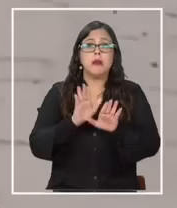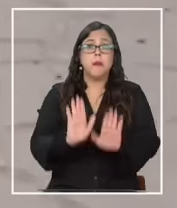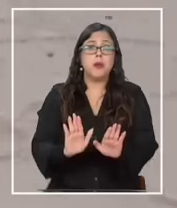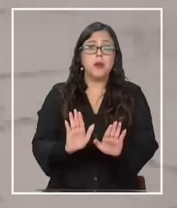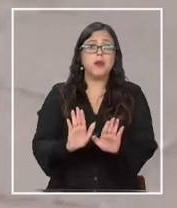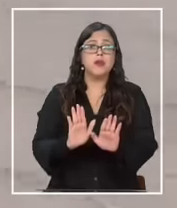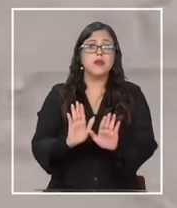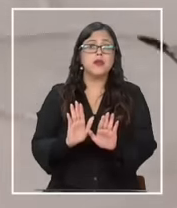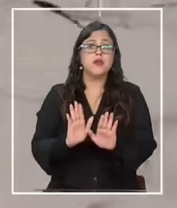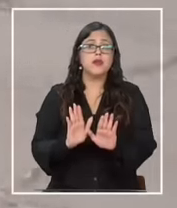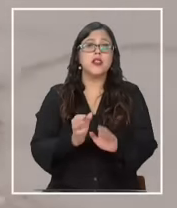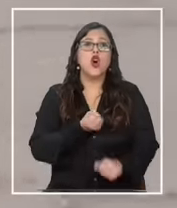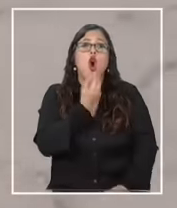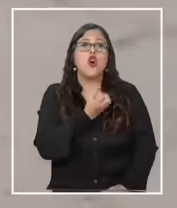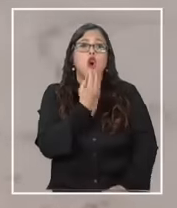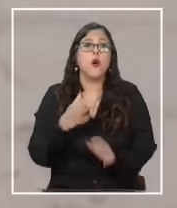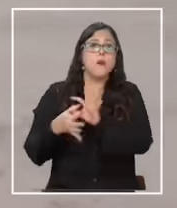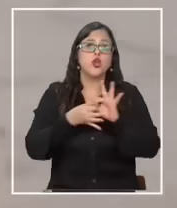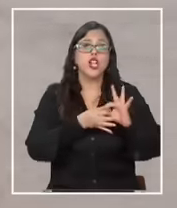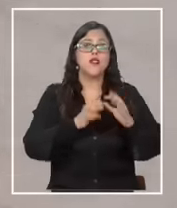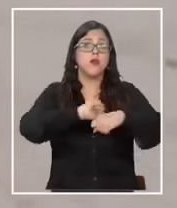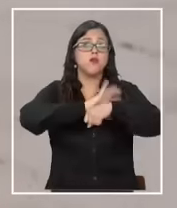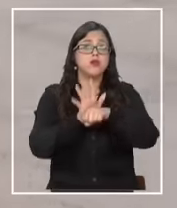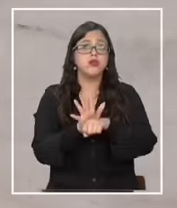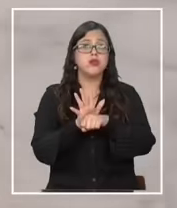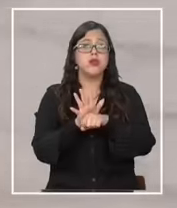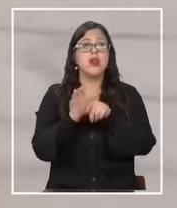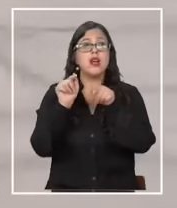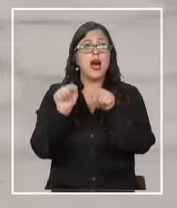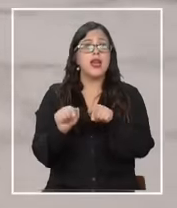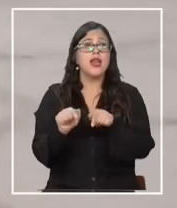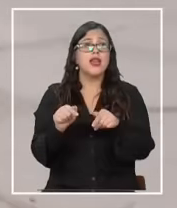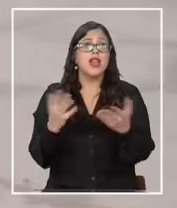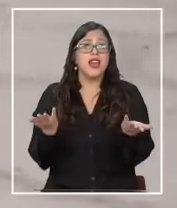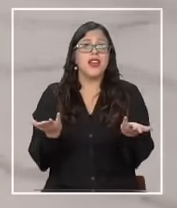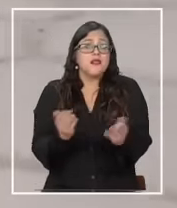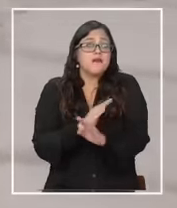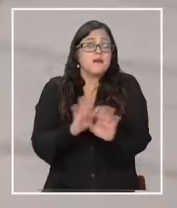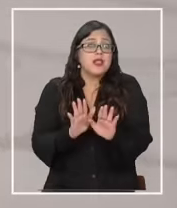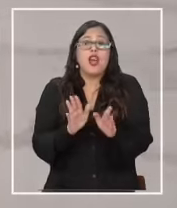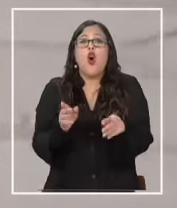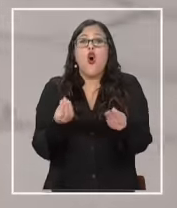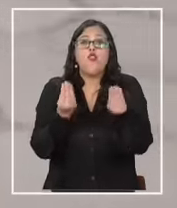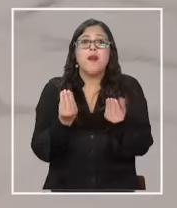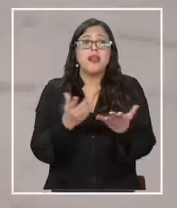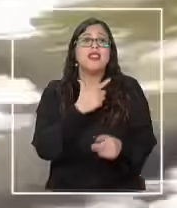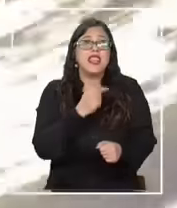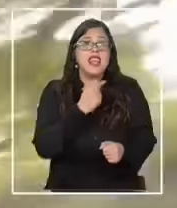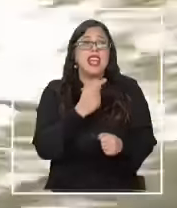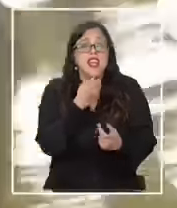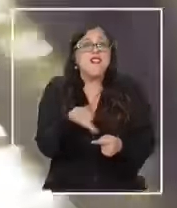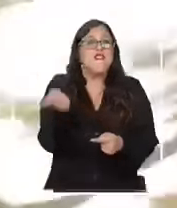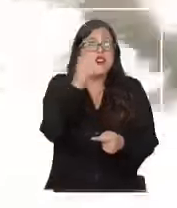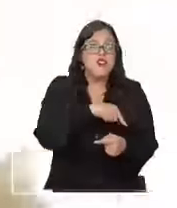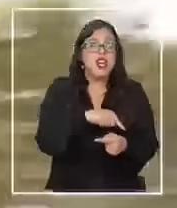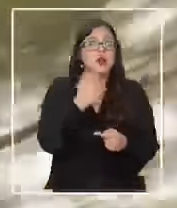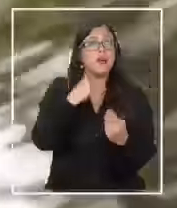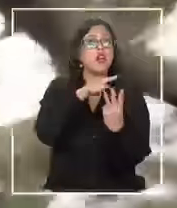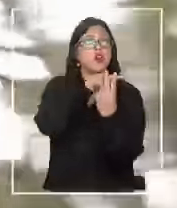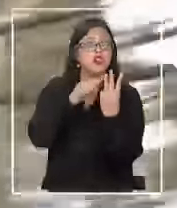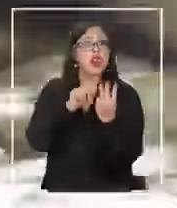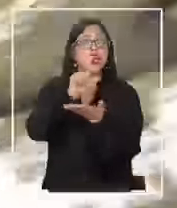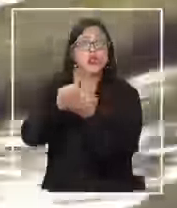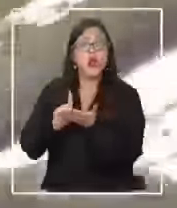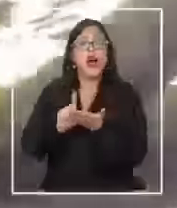terminó durando casi 10 Thor cuenta que no hay uno solo al que no le gustaría regresar eso sí hay tres lugares con un puesto